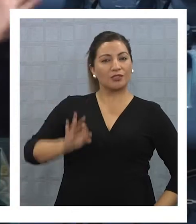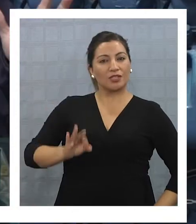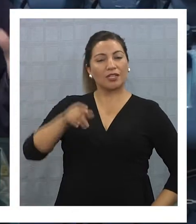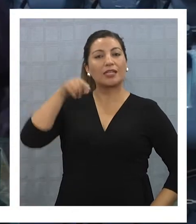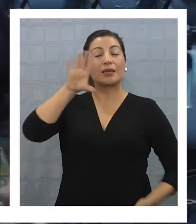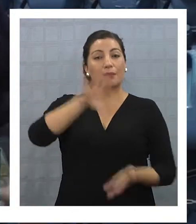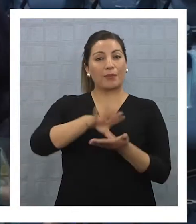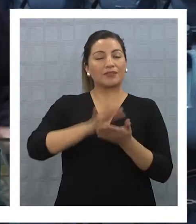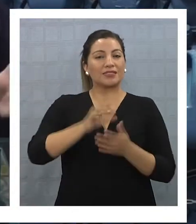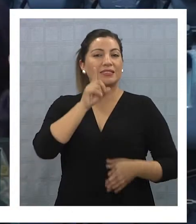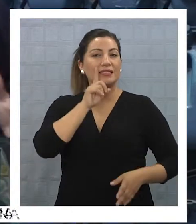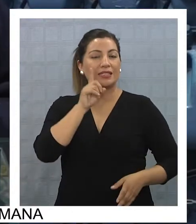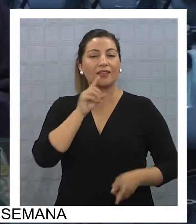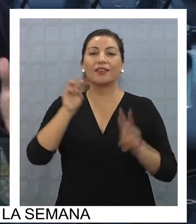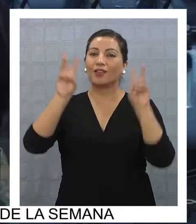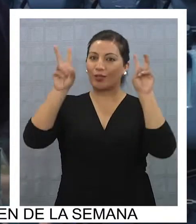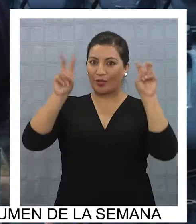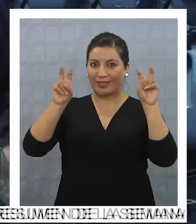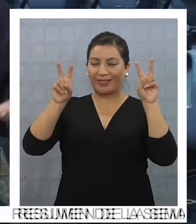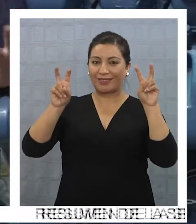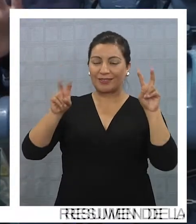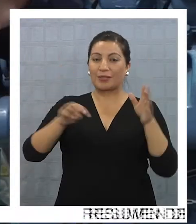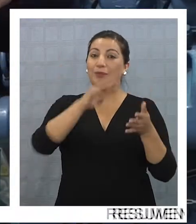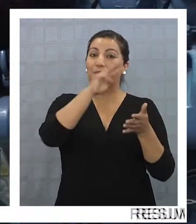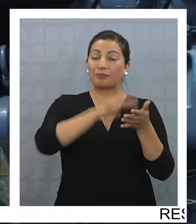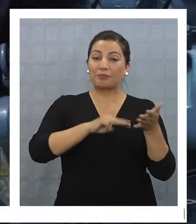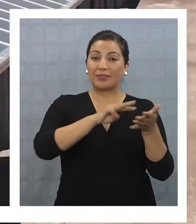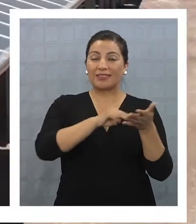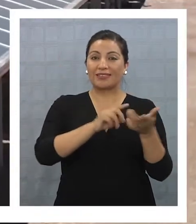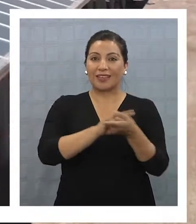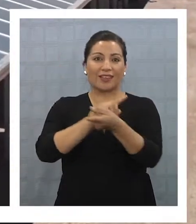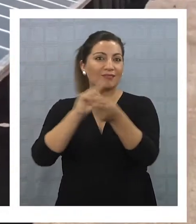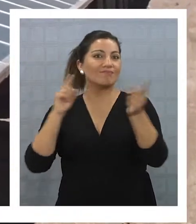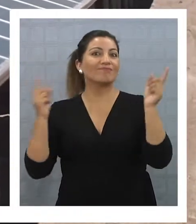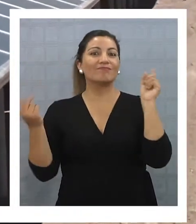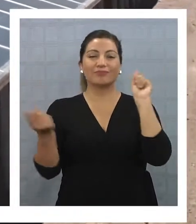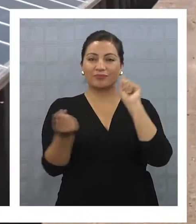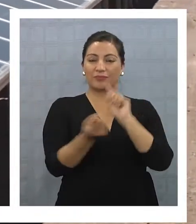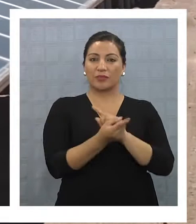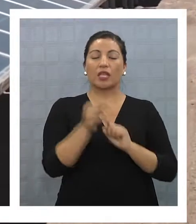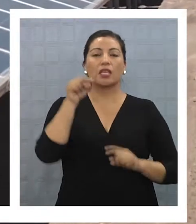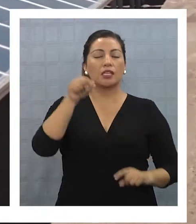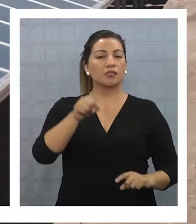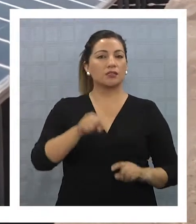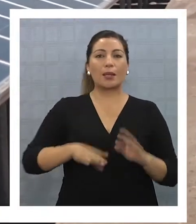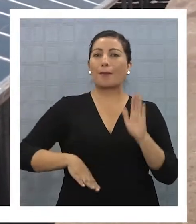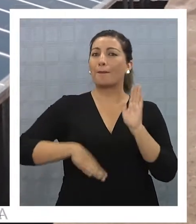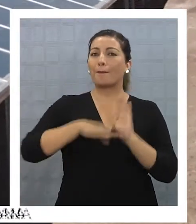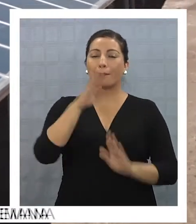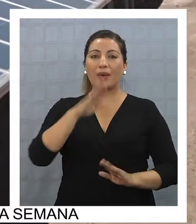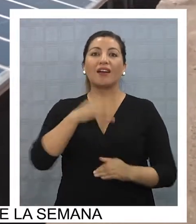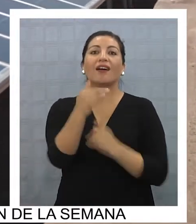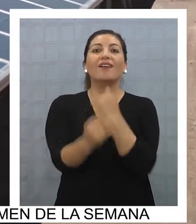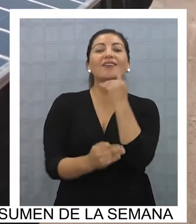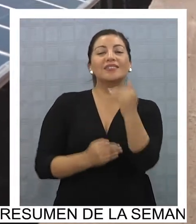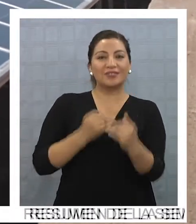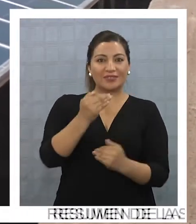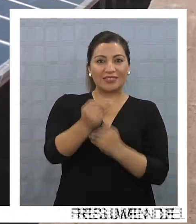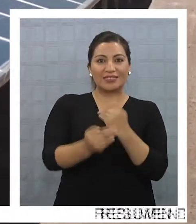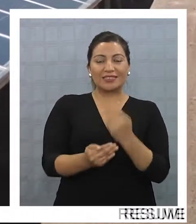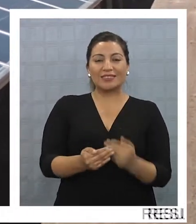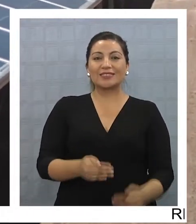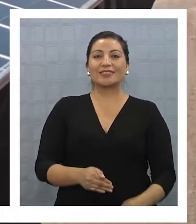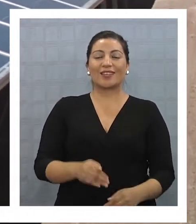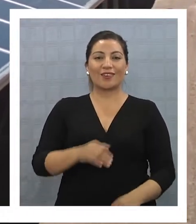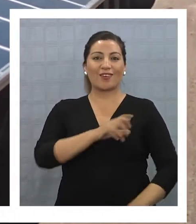que exhibe hoy nuestro país en materia de energías renovables no convencionales lo sitúan como uno de los que más ha avanzado